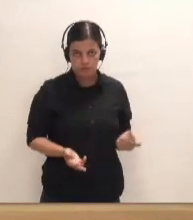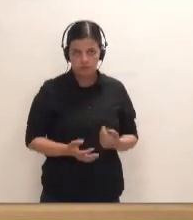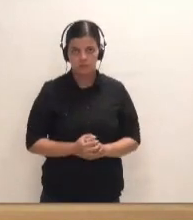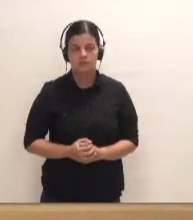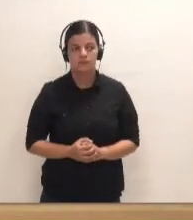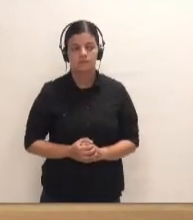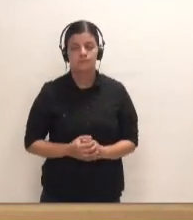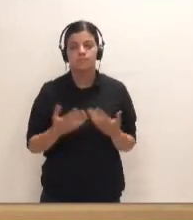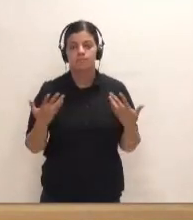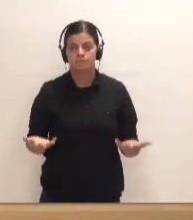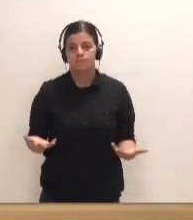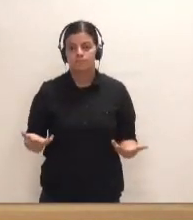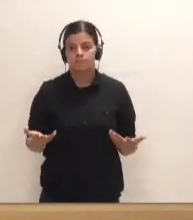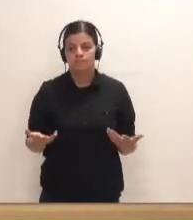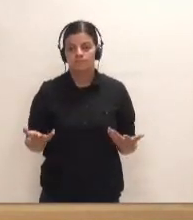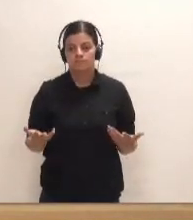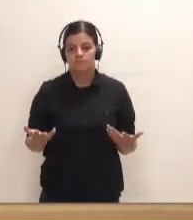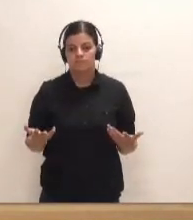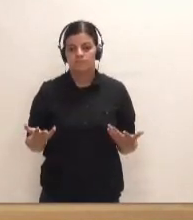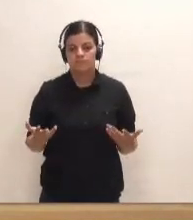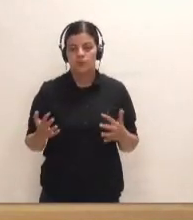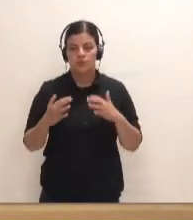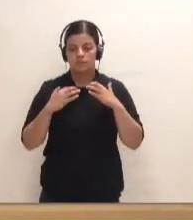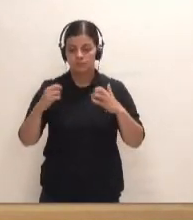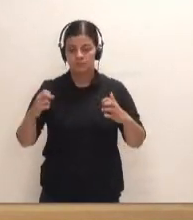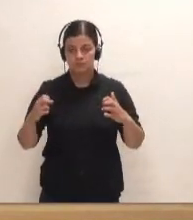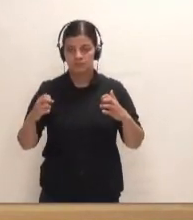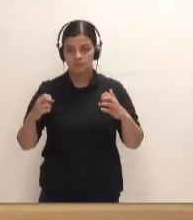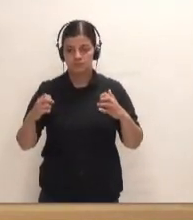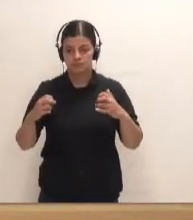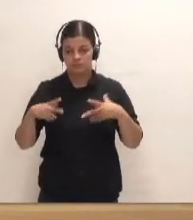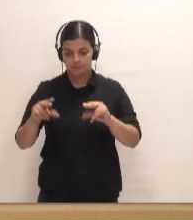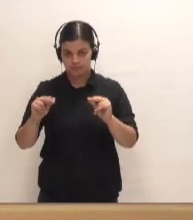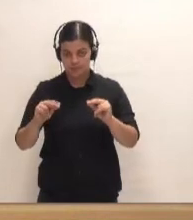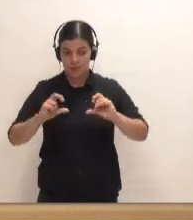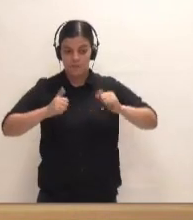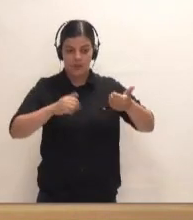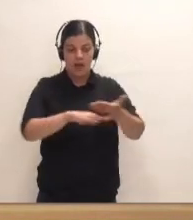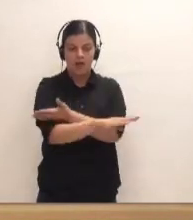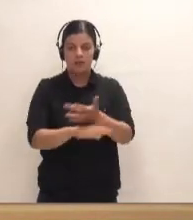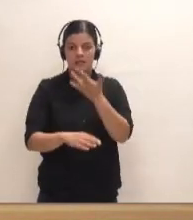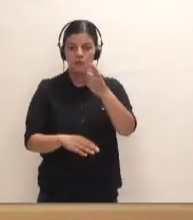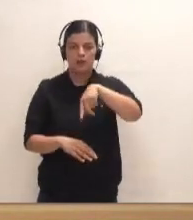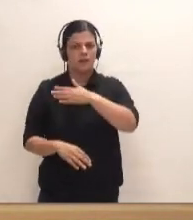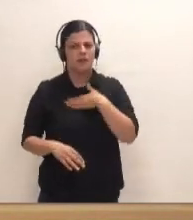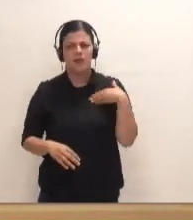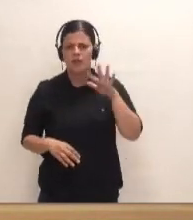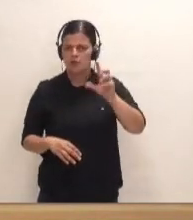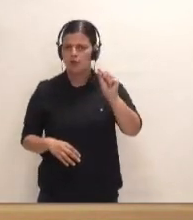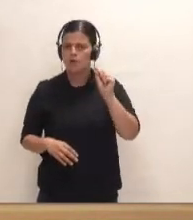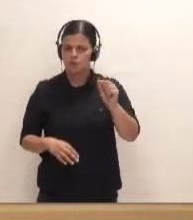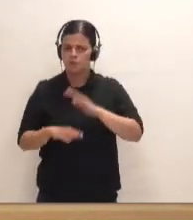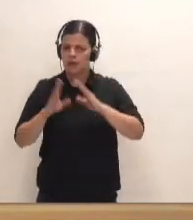Por lo tanto, haberse concluido la sesión plenaria y antes de empezar la próxima, si ustedes quieren dedicar al menos cinco minutos para